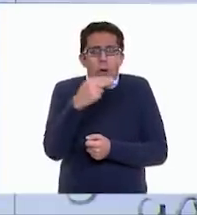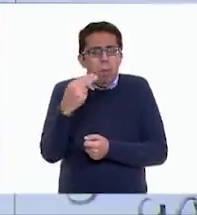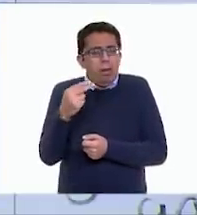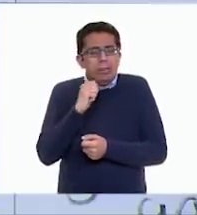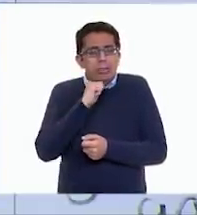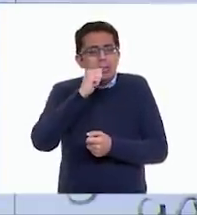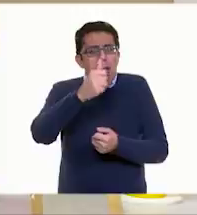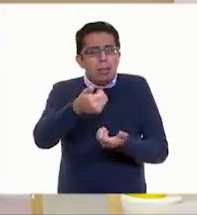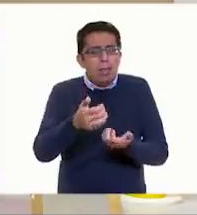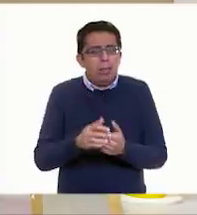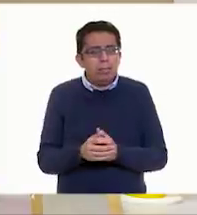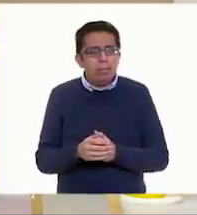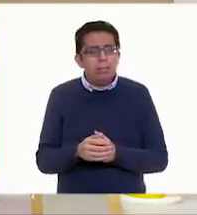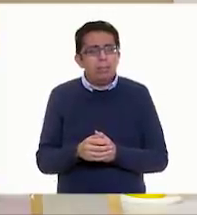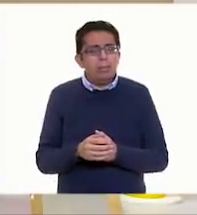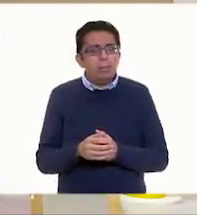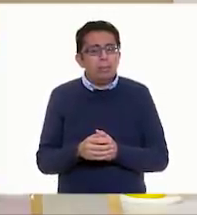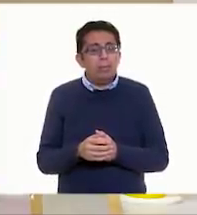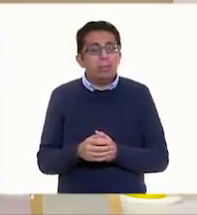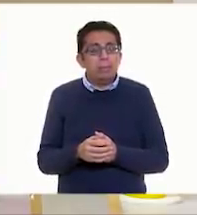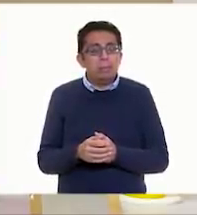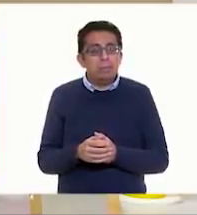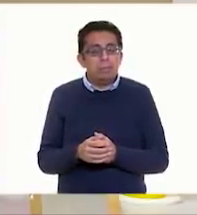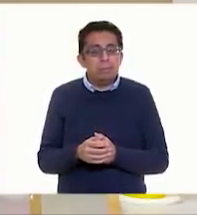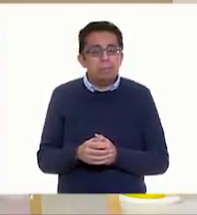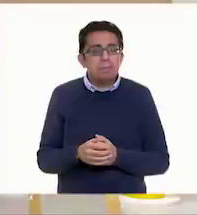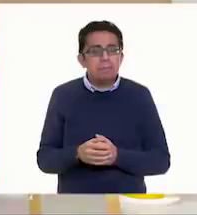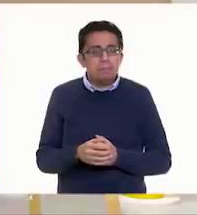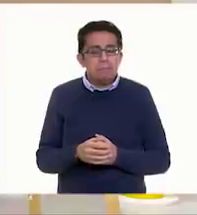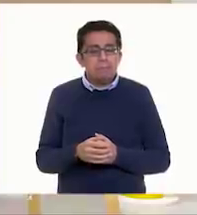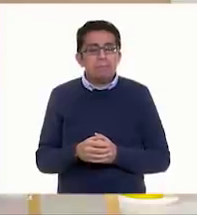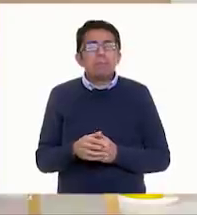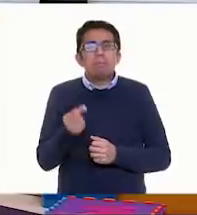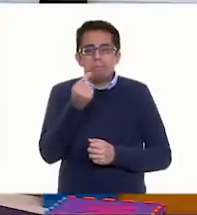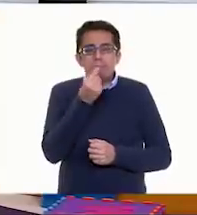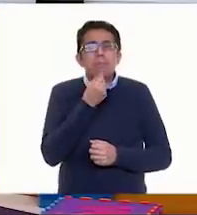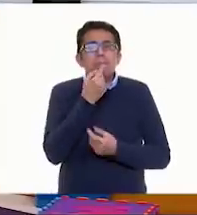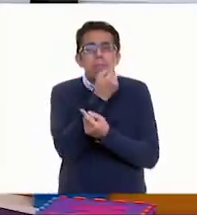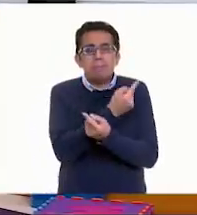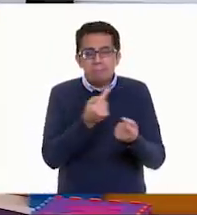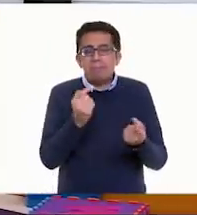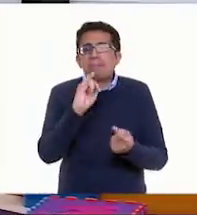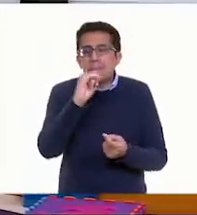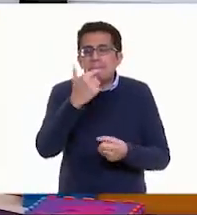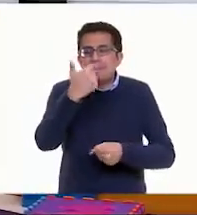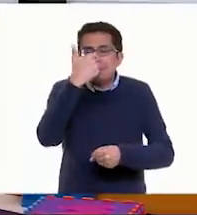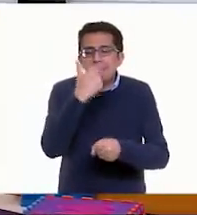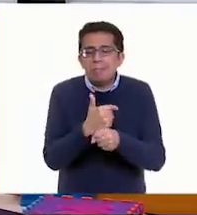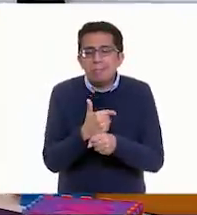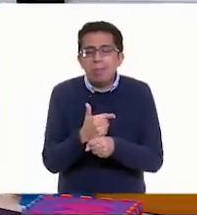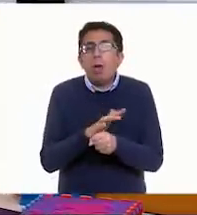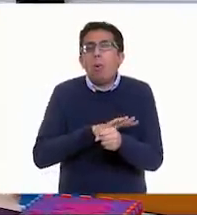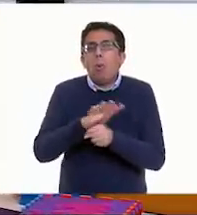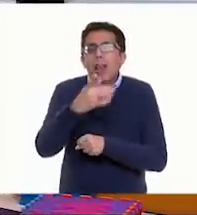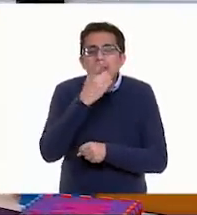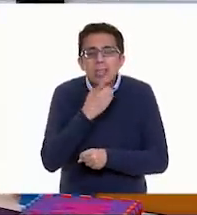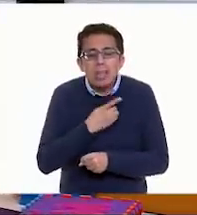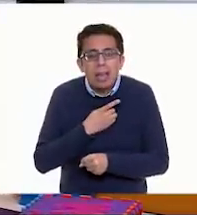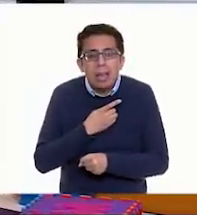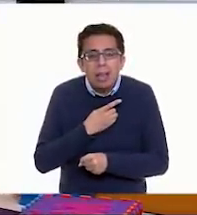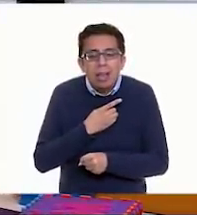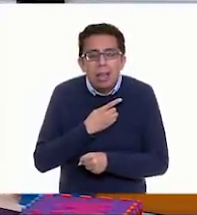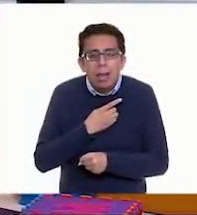¿Qué tal? Ahí va una. Nuestros niños sí se dieron cuenta. Aquí está. ¿Cuál era? ¿Cuál era niños y niñas? ¿Pirote?